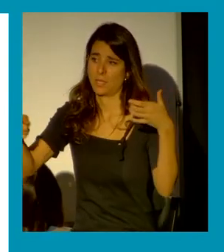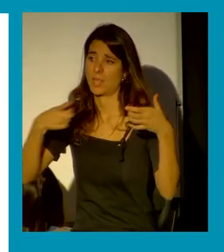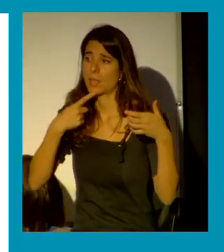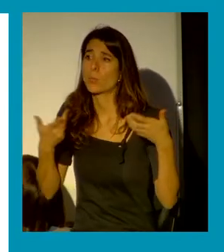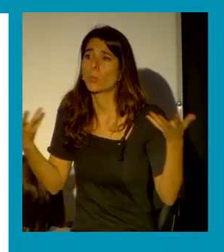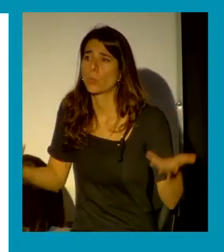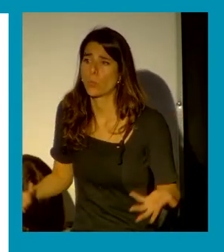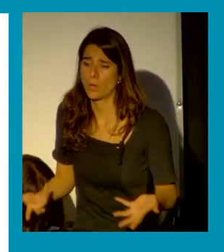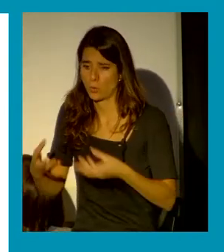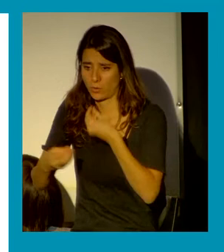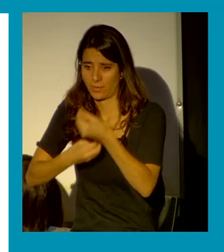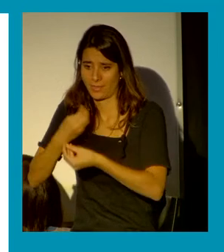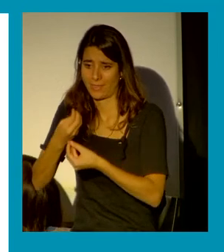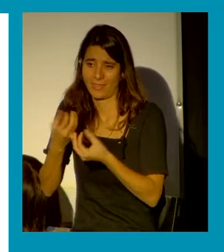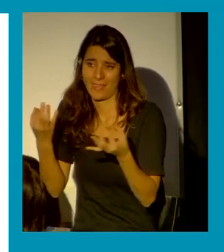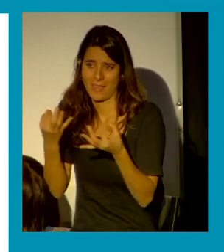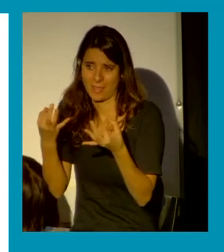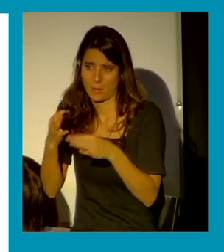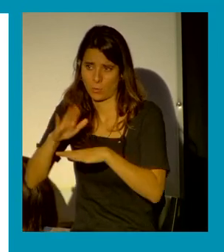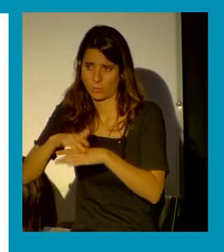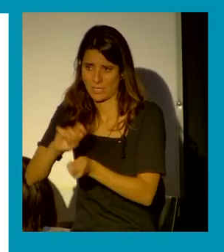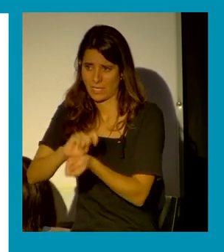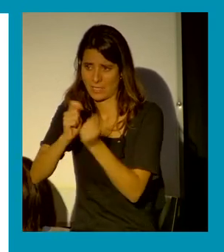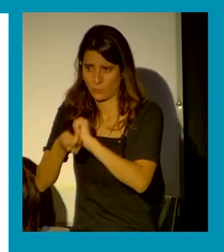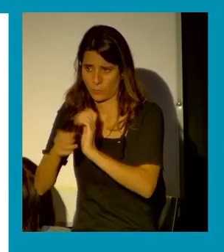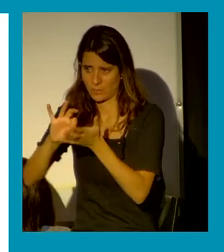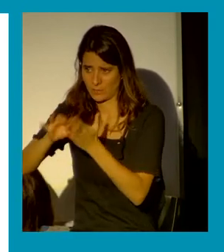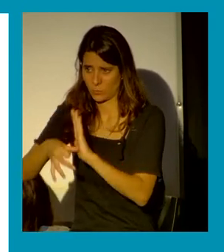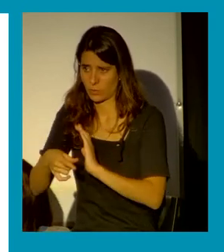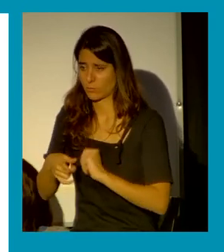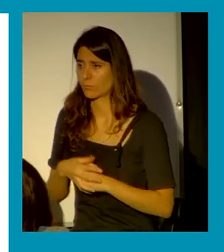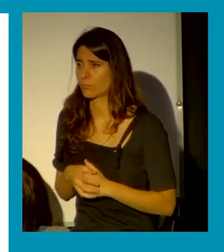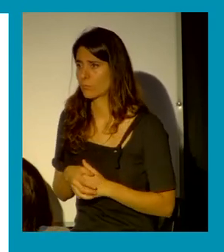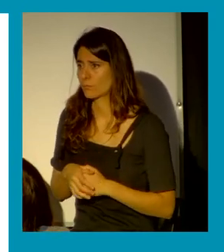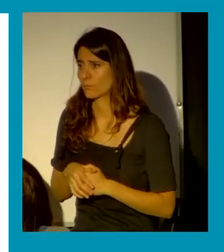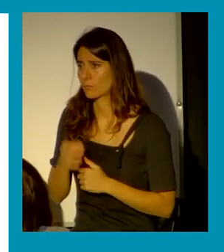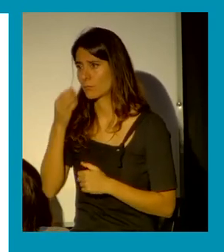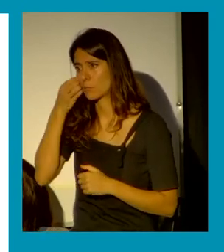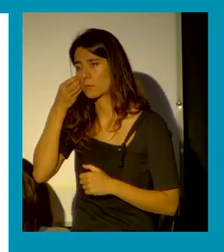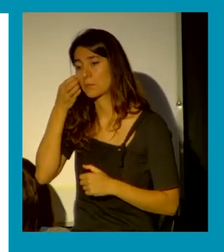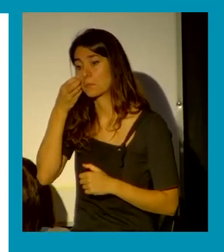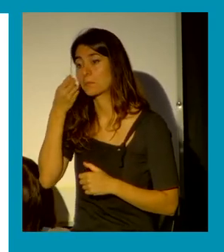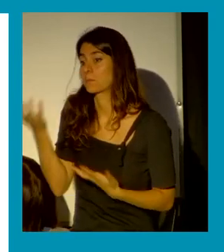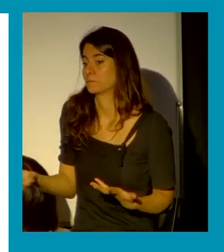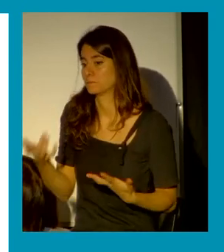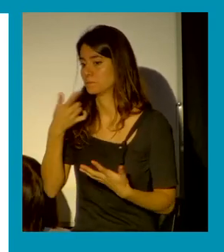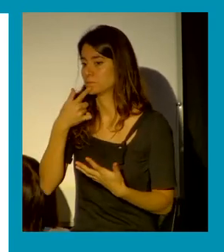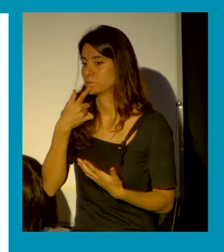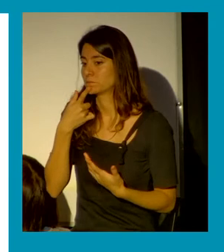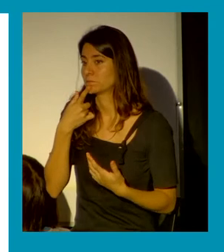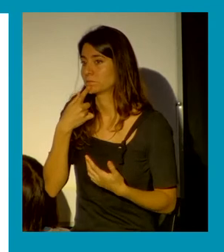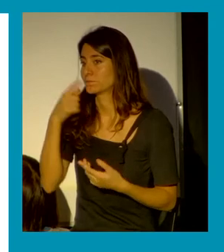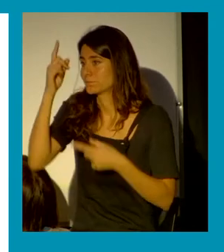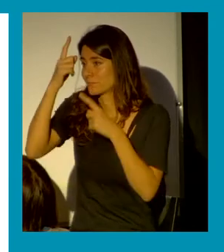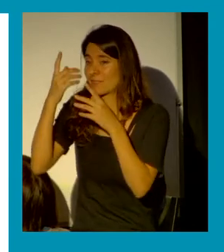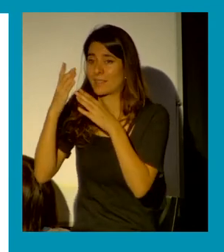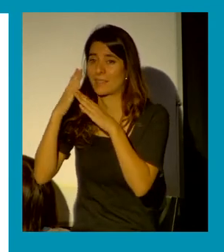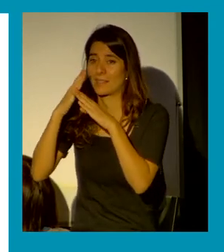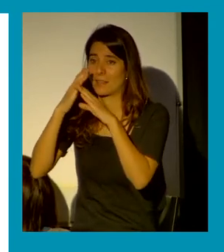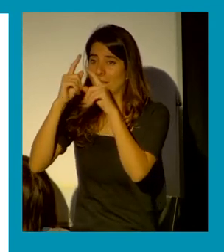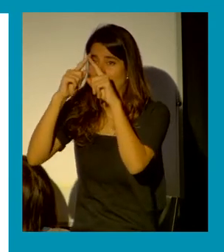o lo resumo así a Nancy Fraser y digo bueno pues el cuestionamiento feminista debería ser entonces tenemos una ley